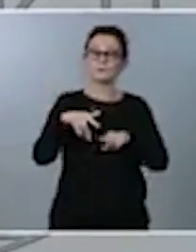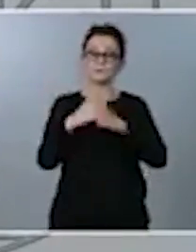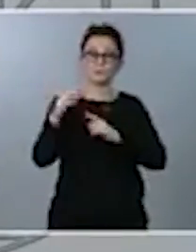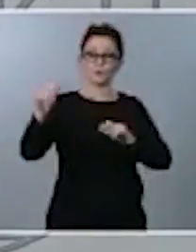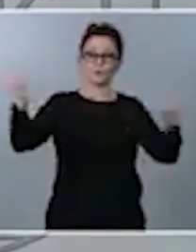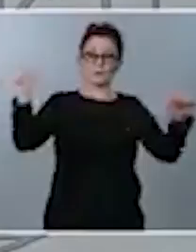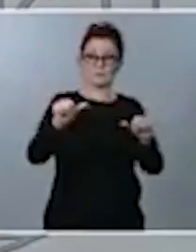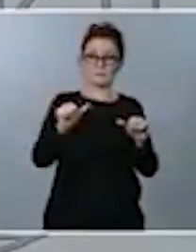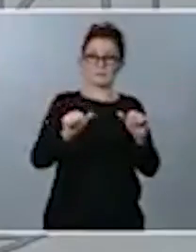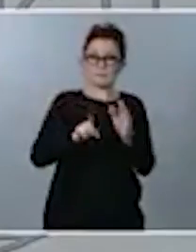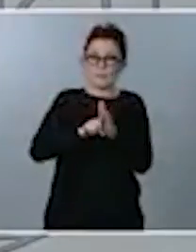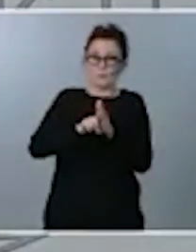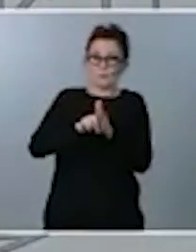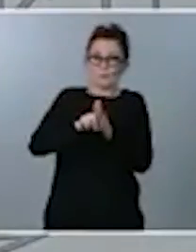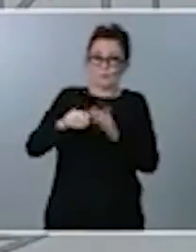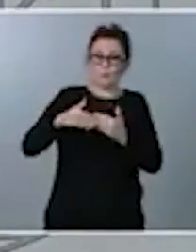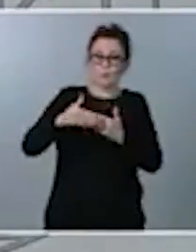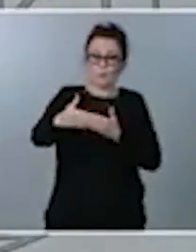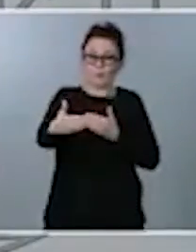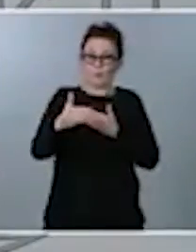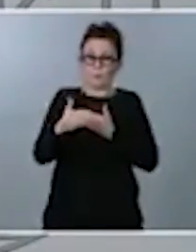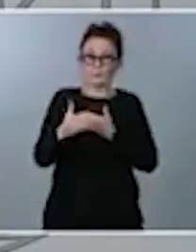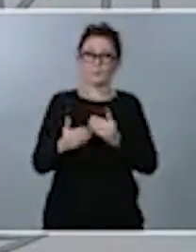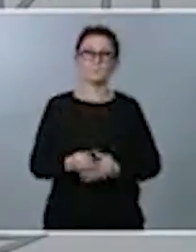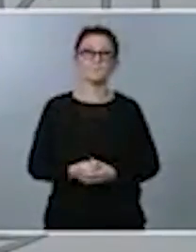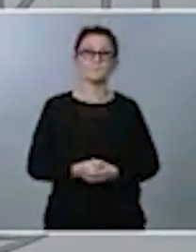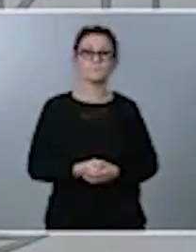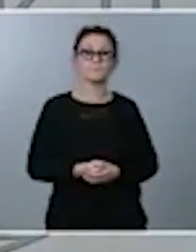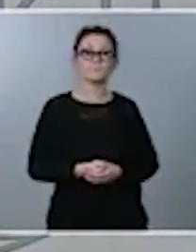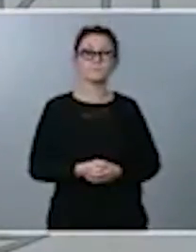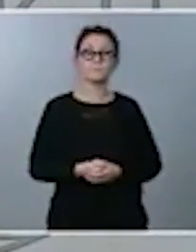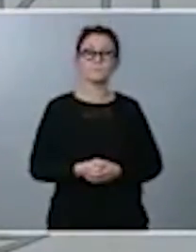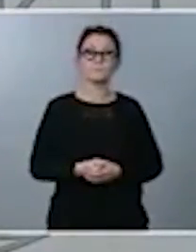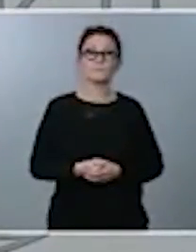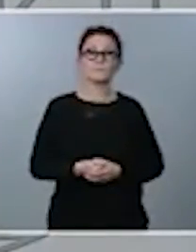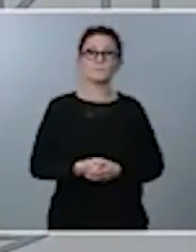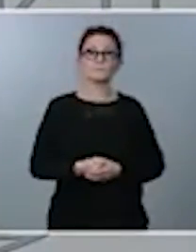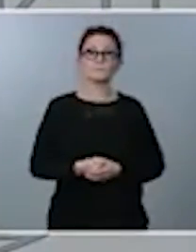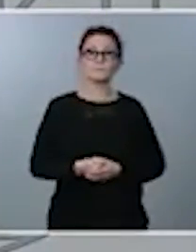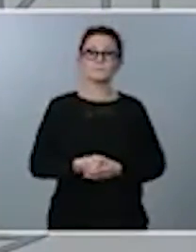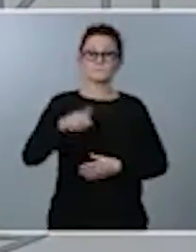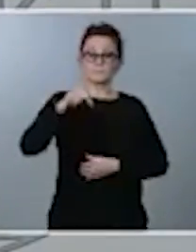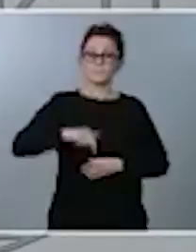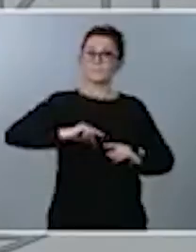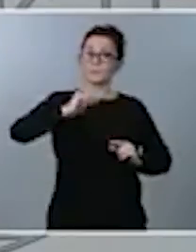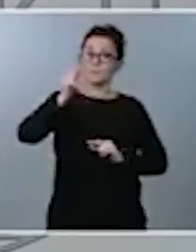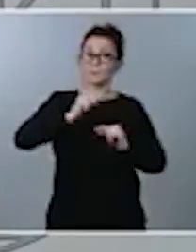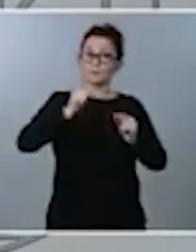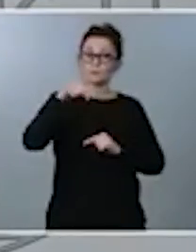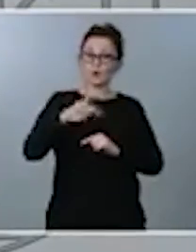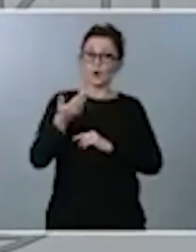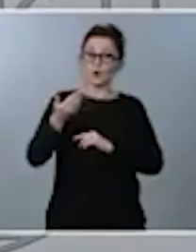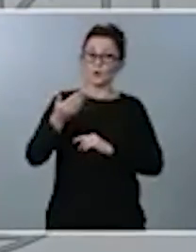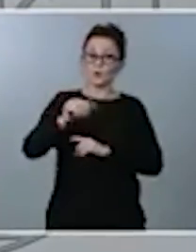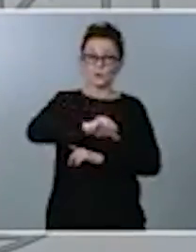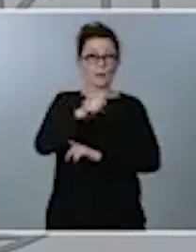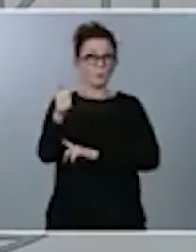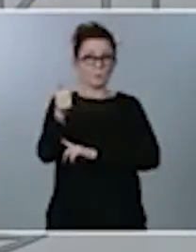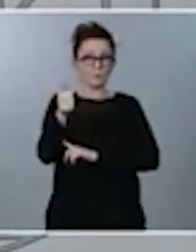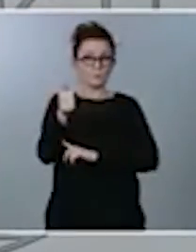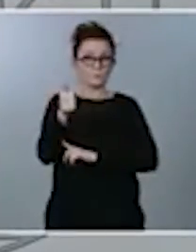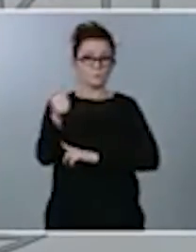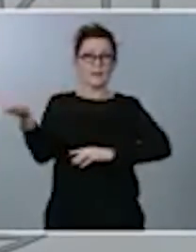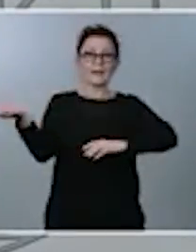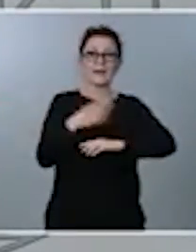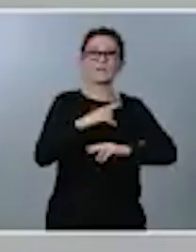el menor plazo de tiempo posible. De hecho, el presupuesto que hoy hemos aprobado cuenta con un gasto no financiero que asciende a